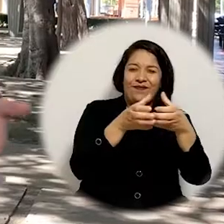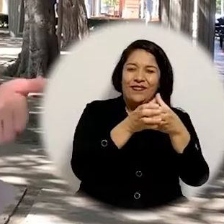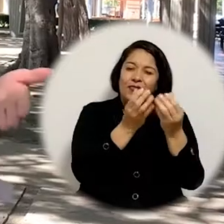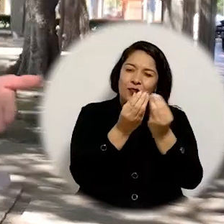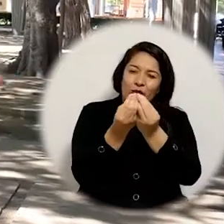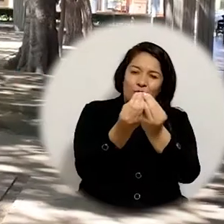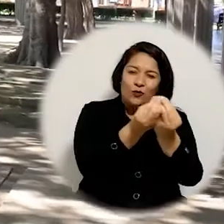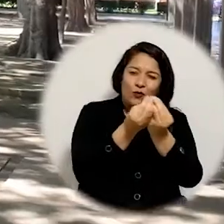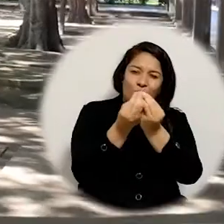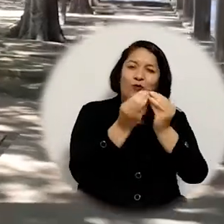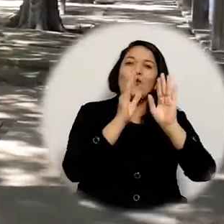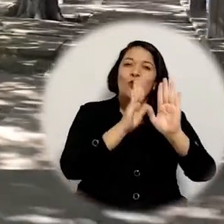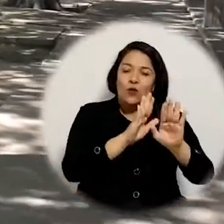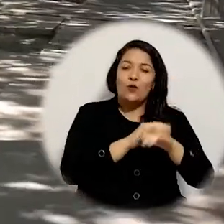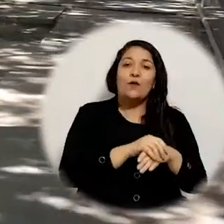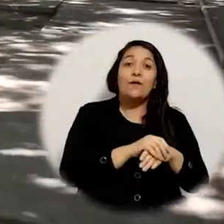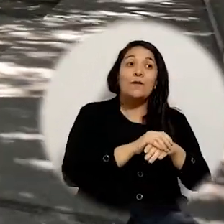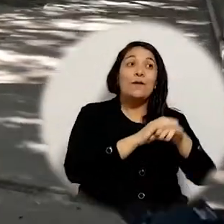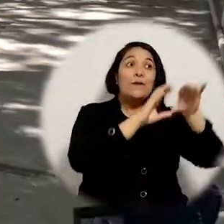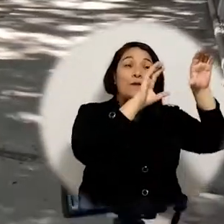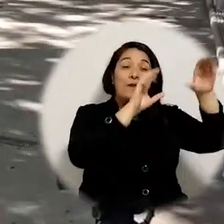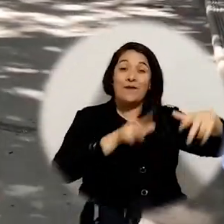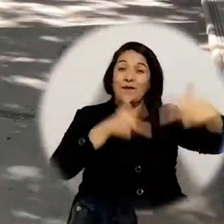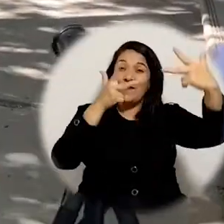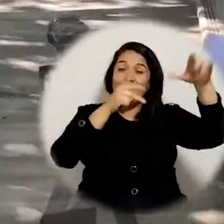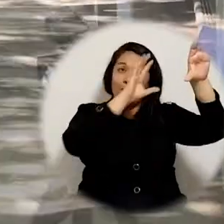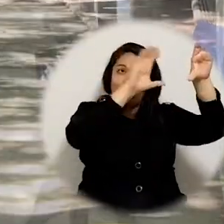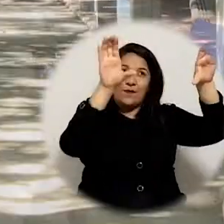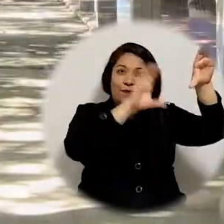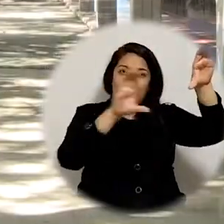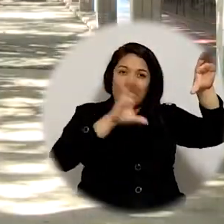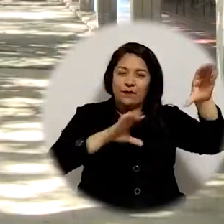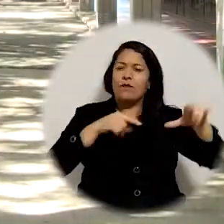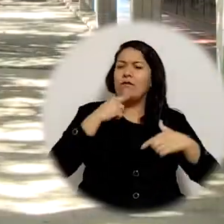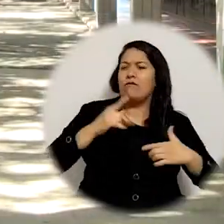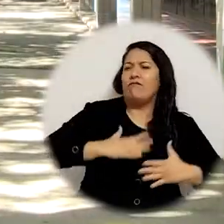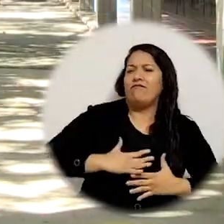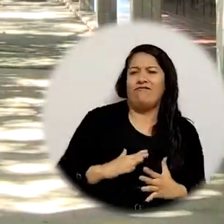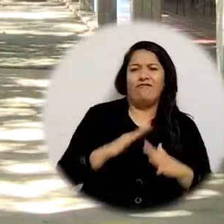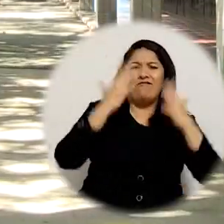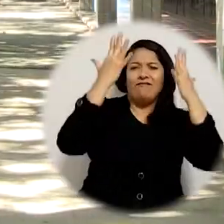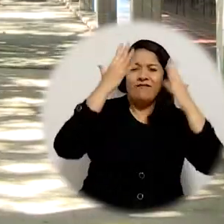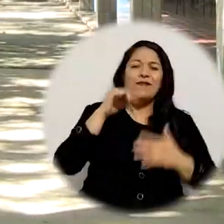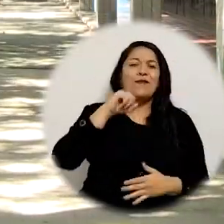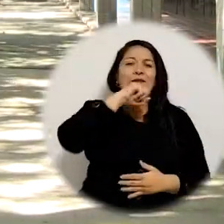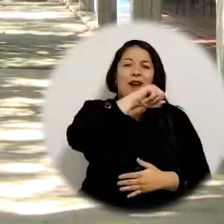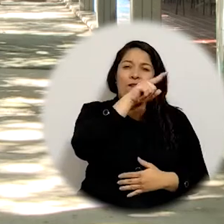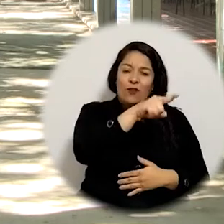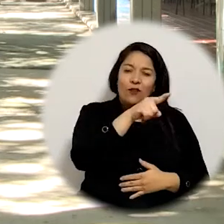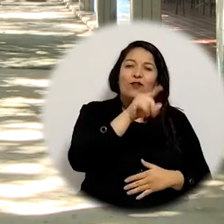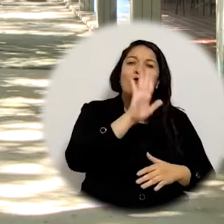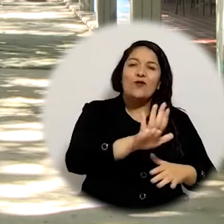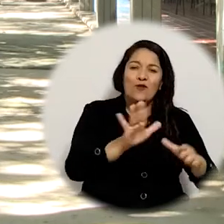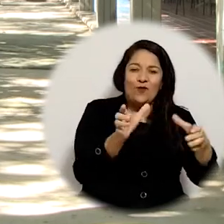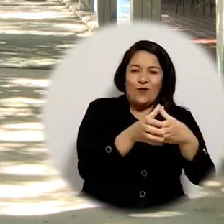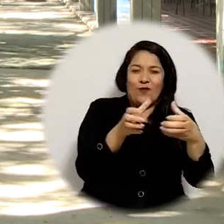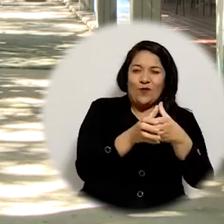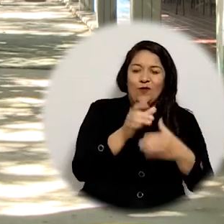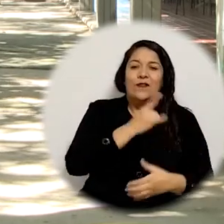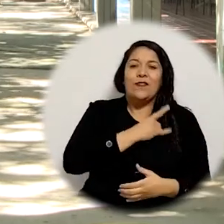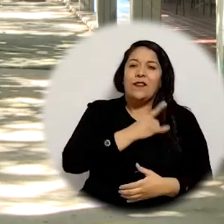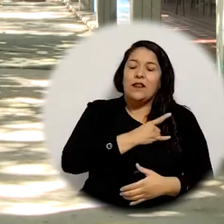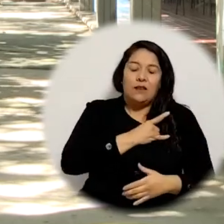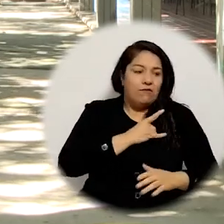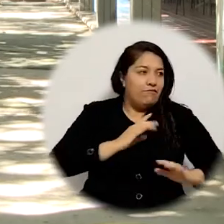El grupo de consejeros que participaron virtualmente del acto de posesión felicitaron al rector Pablo Vera Salazar y a la comunidad